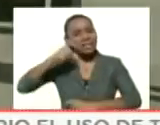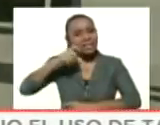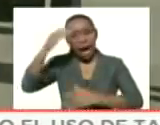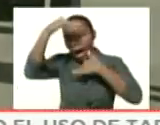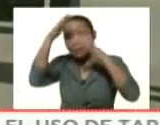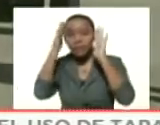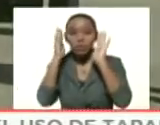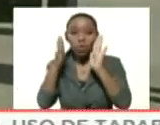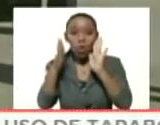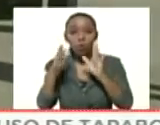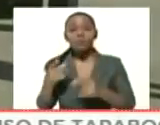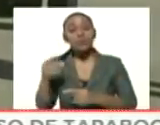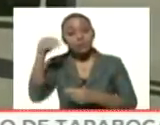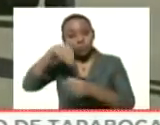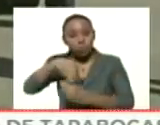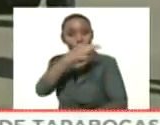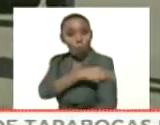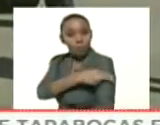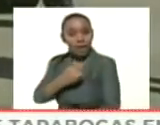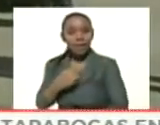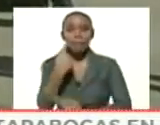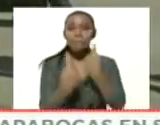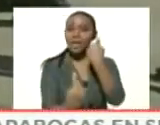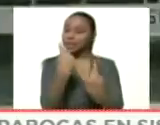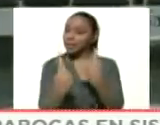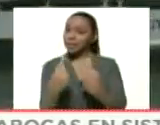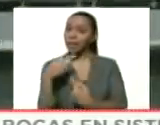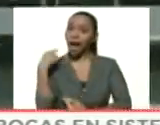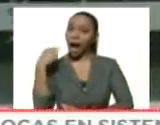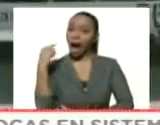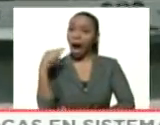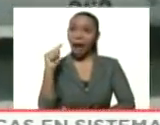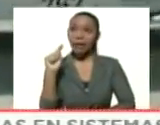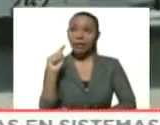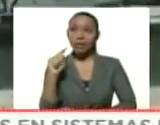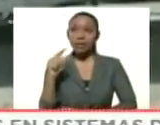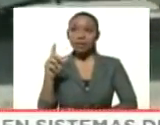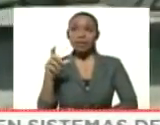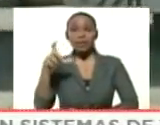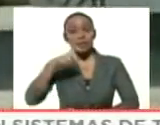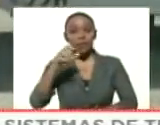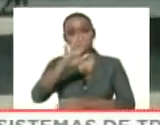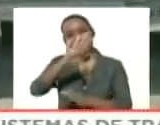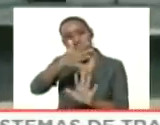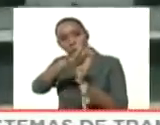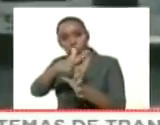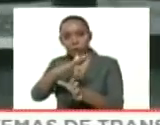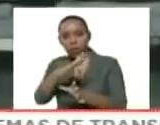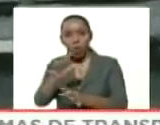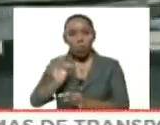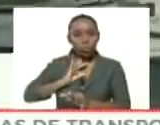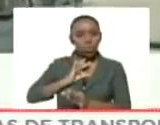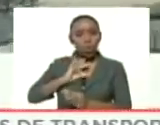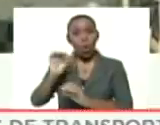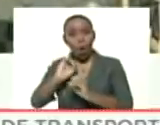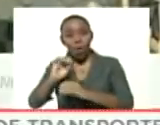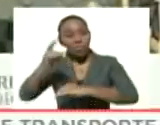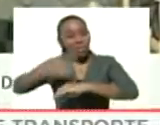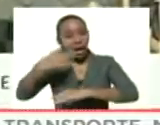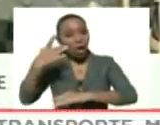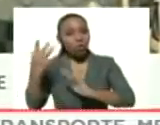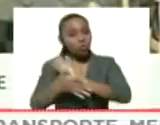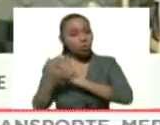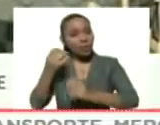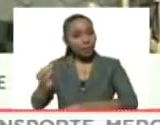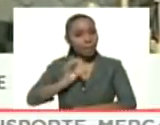atención intrahospitalaria de pacientes que están en condición moderada o en condición grave. Esto también